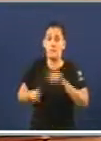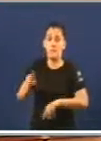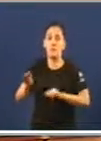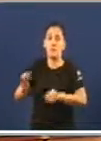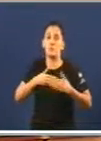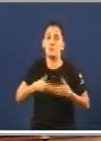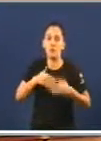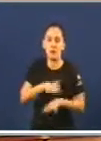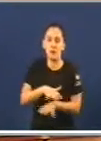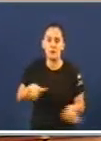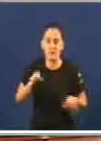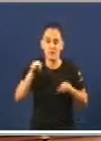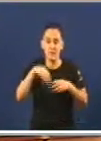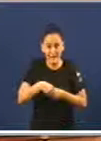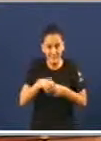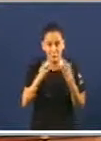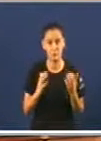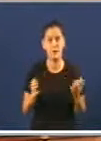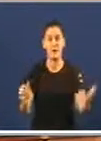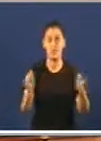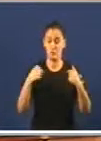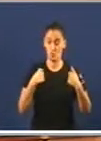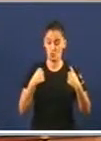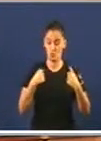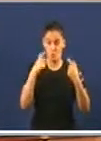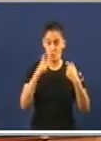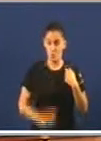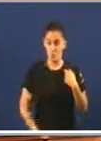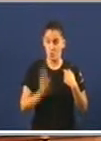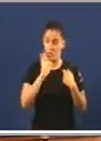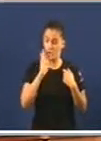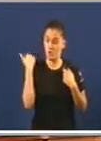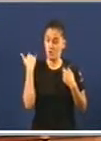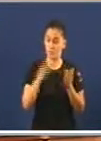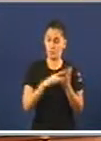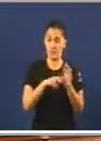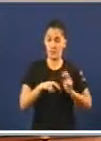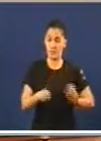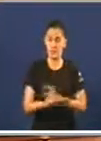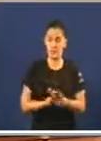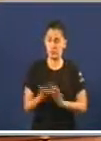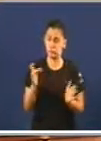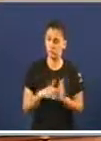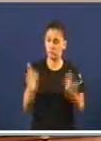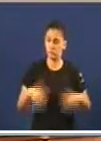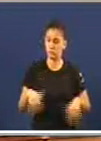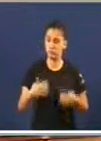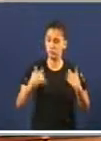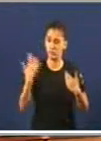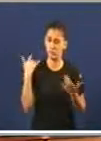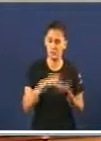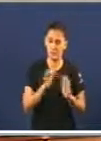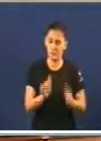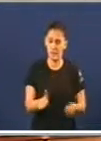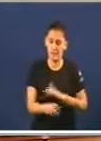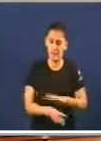mayoritaria da Cámara. Esta deputada, como xalles trasladaba o inicio, o ten sufrido en a entrada da pasada legislatura.